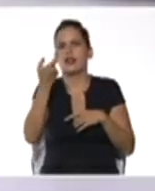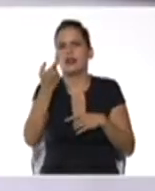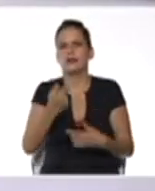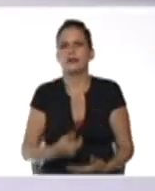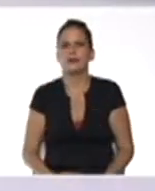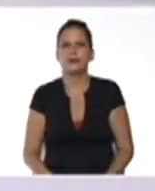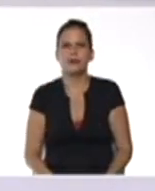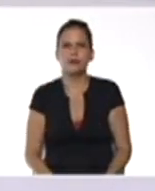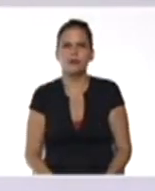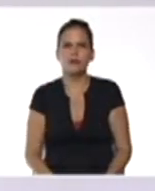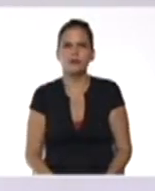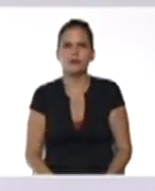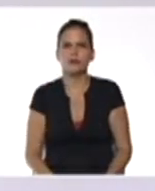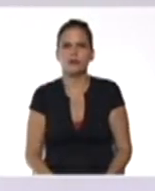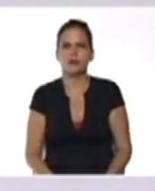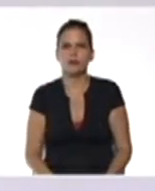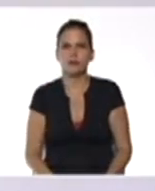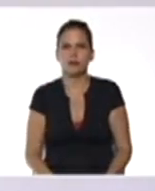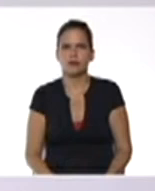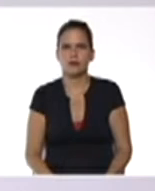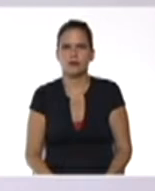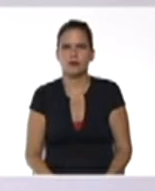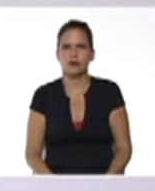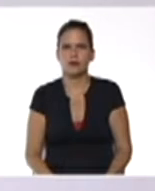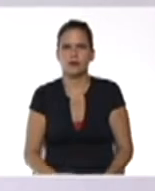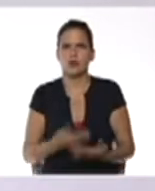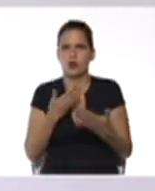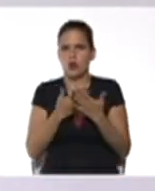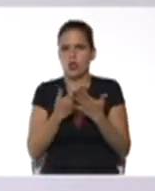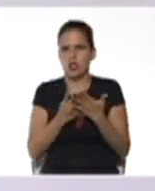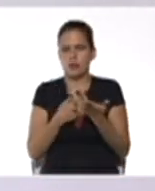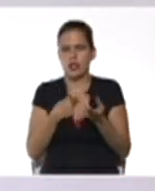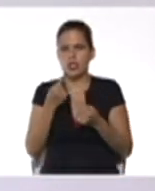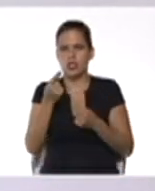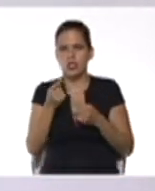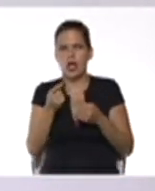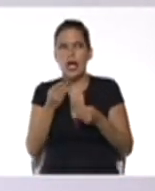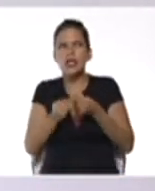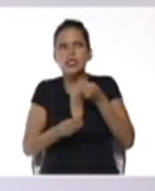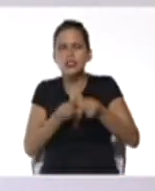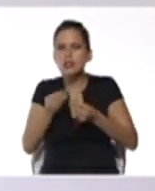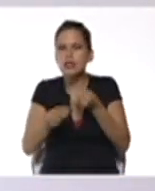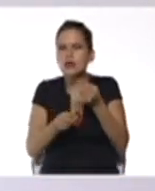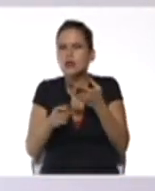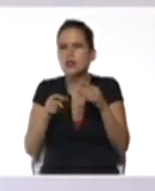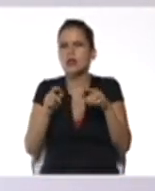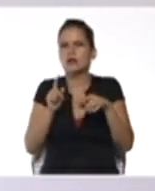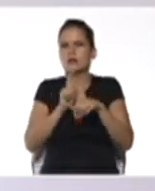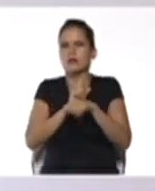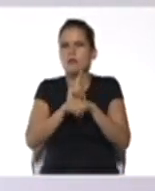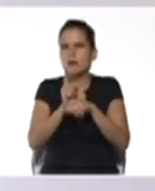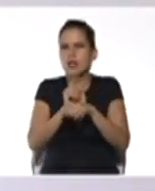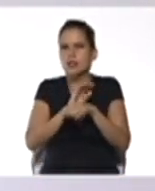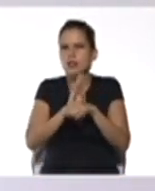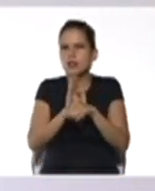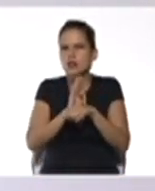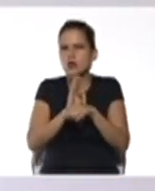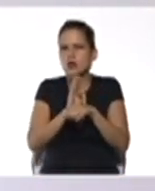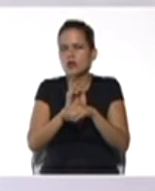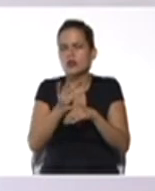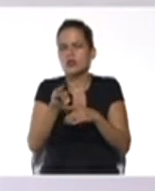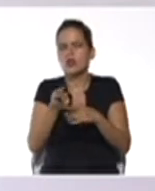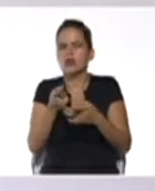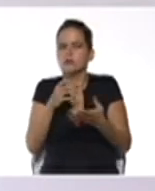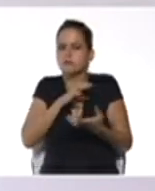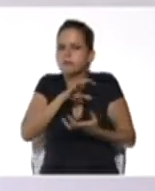concreto a realizar una medición de una situación concreta